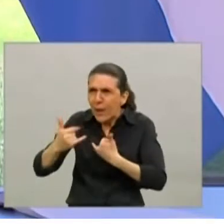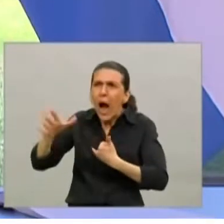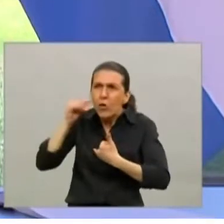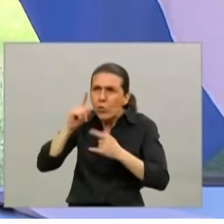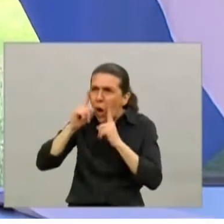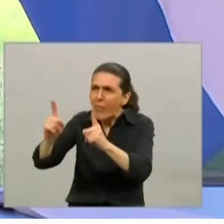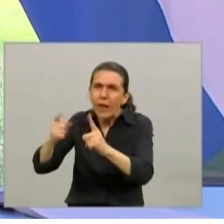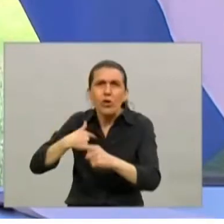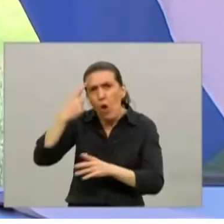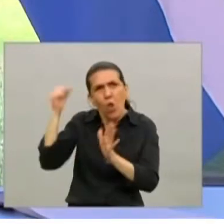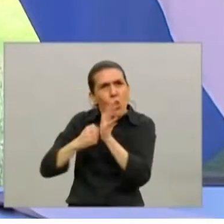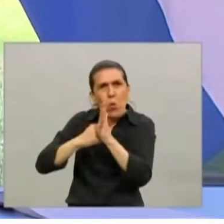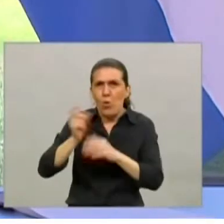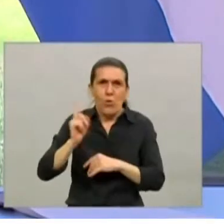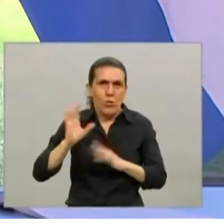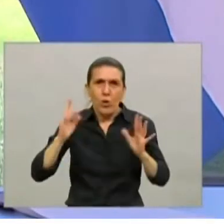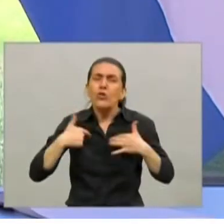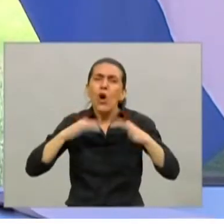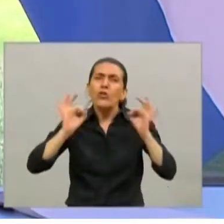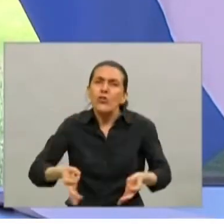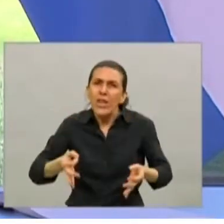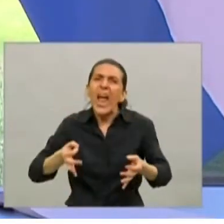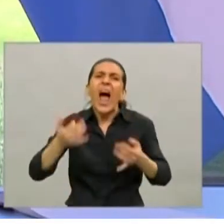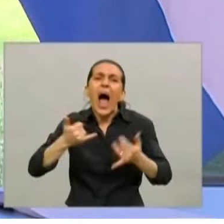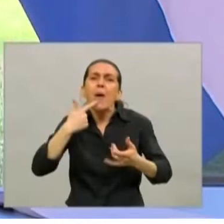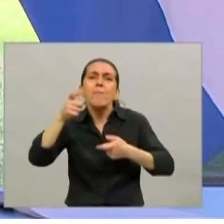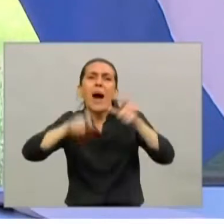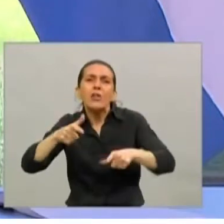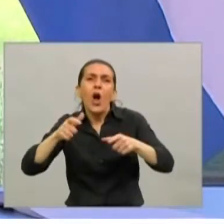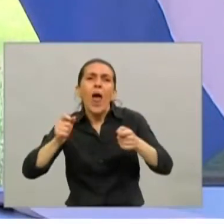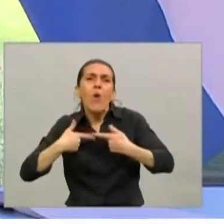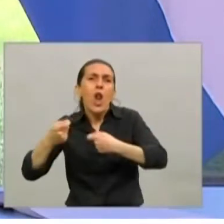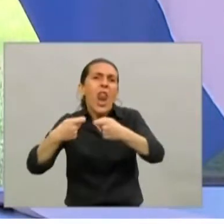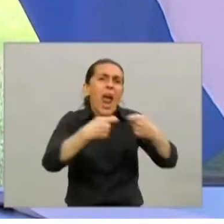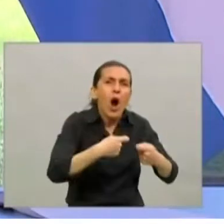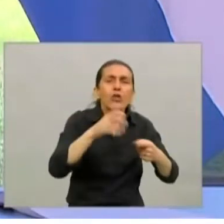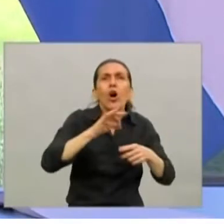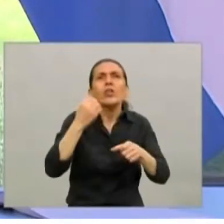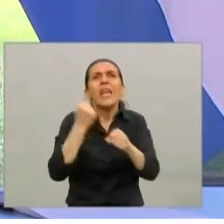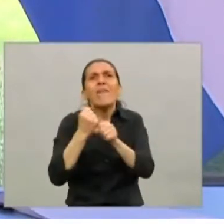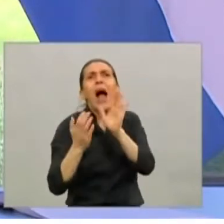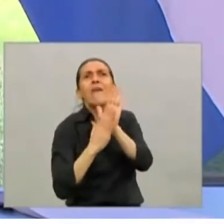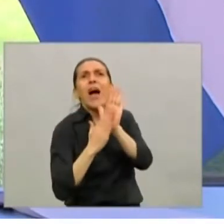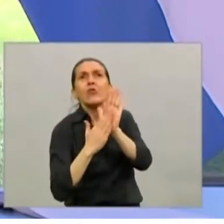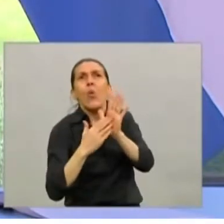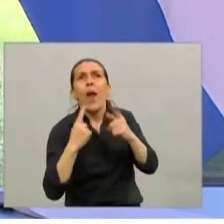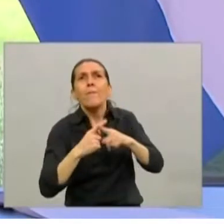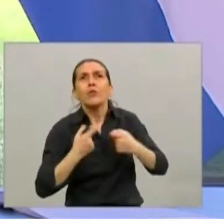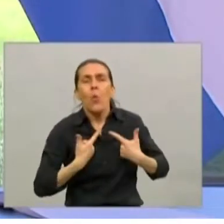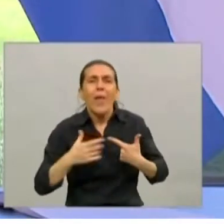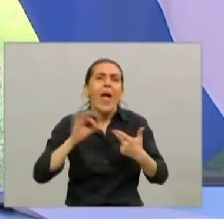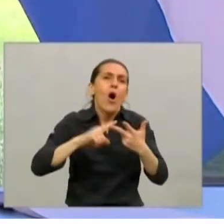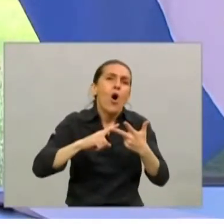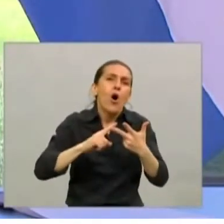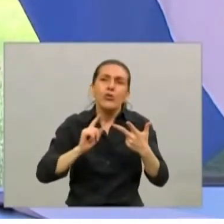perfectamente los problemas que tienen los que tienen un comercio, los trabajadores independientes, los profesionales, autónomos,